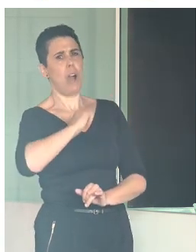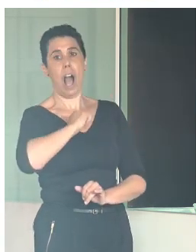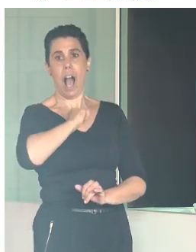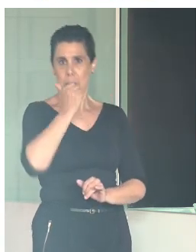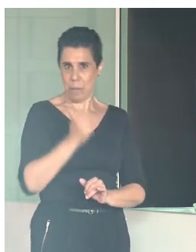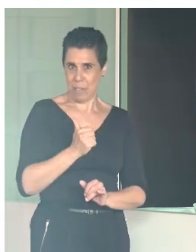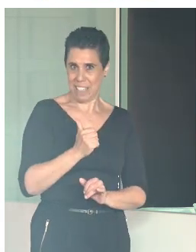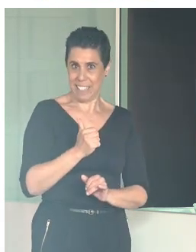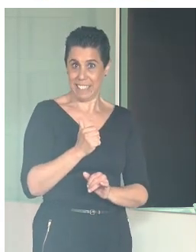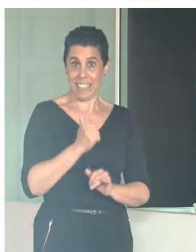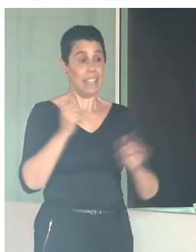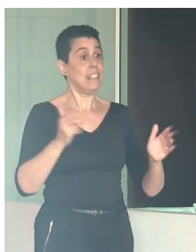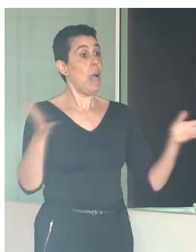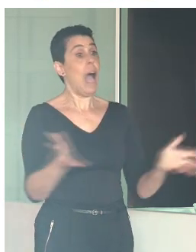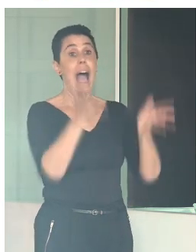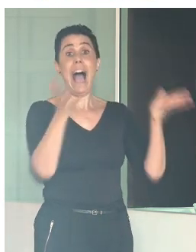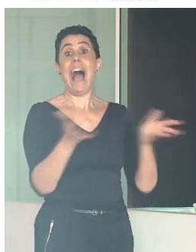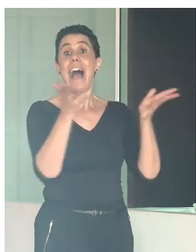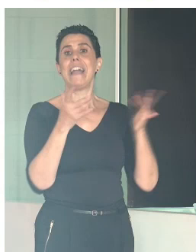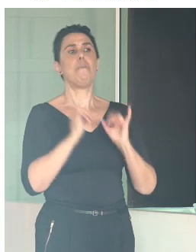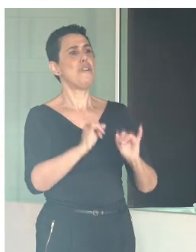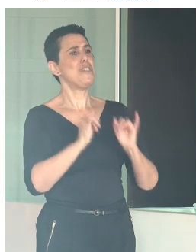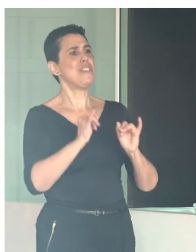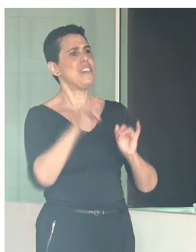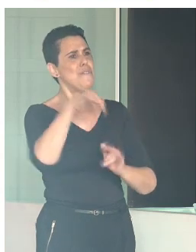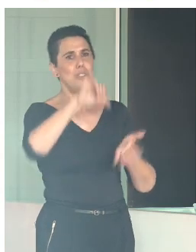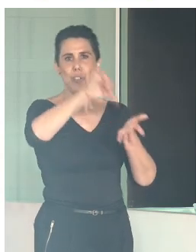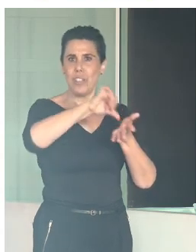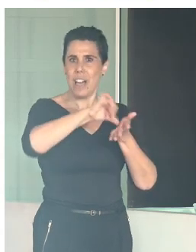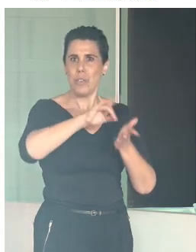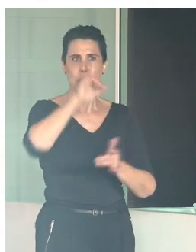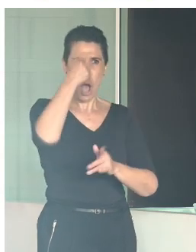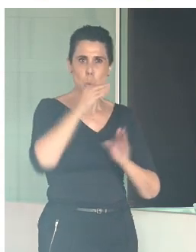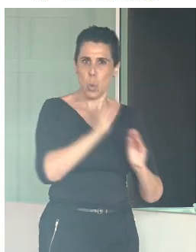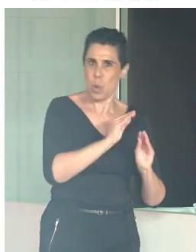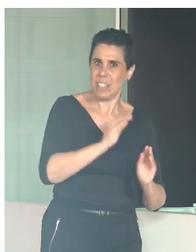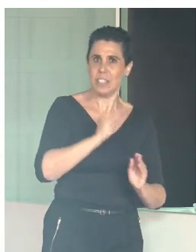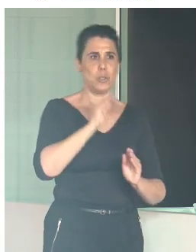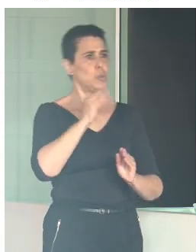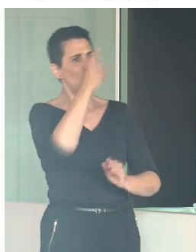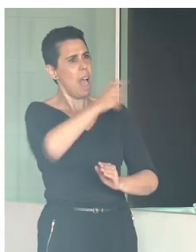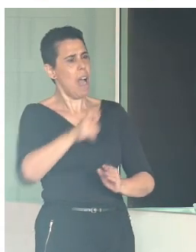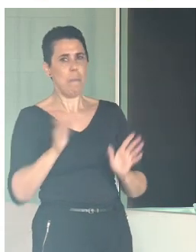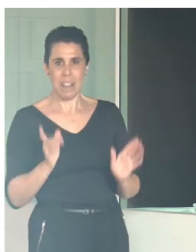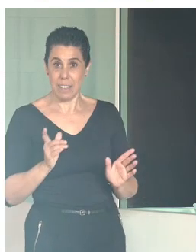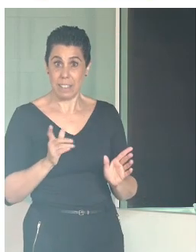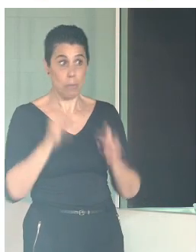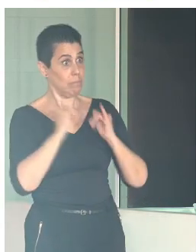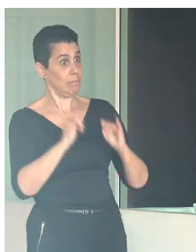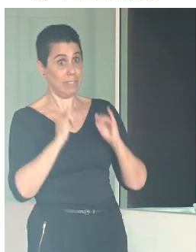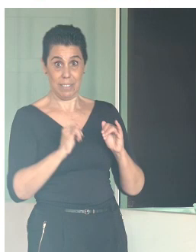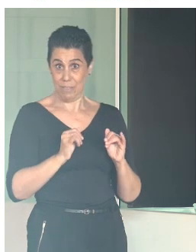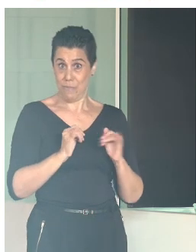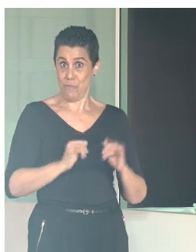les animo a que disfruten de esta maravillosa ciudad, de su cultura, de su arte, de su patrimonio, de su gente. Y sí decirles que para nosotros esto es una